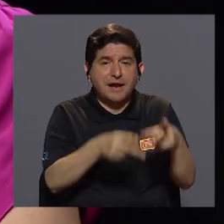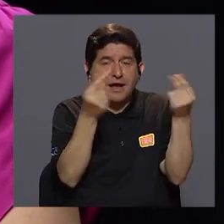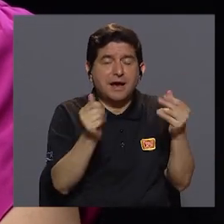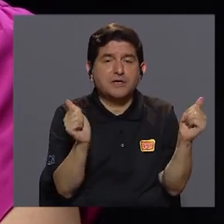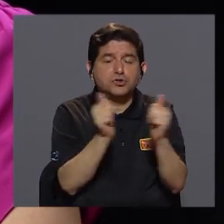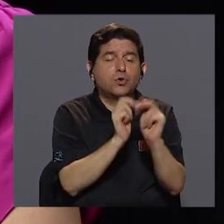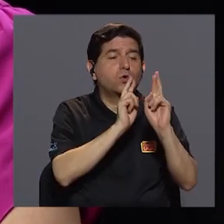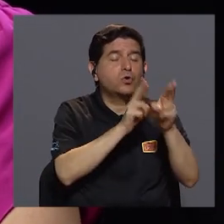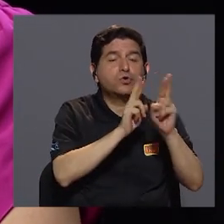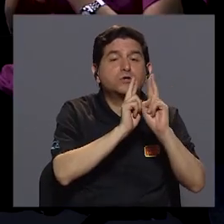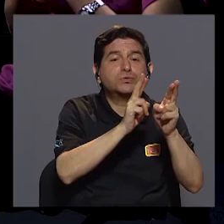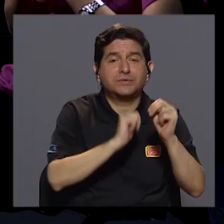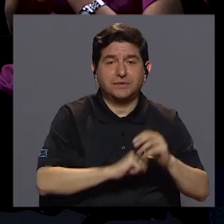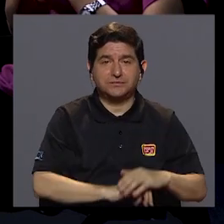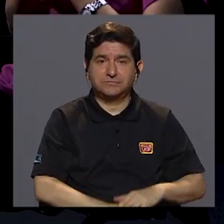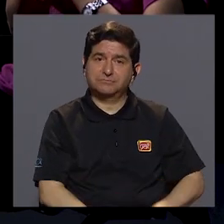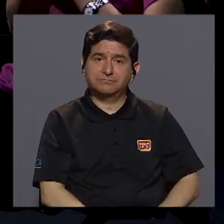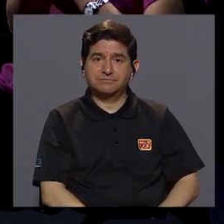con el tema del resultado.